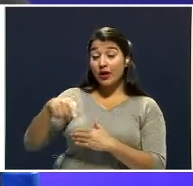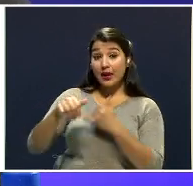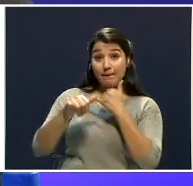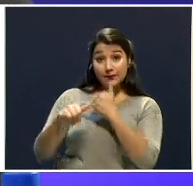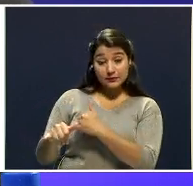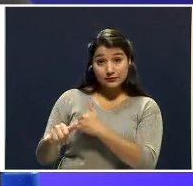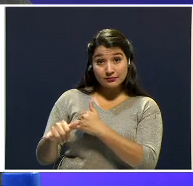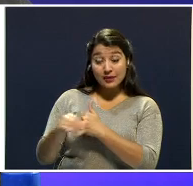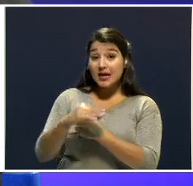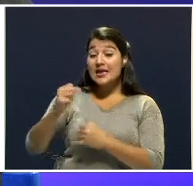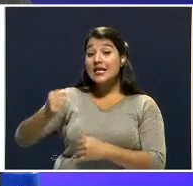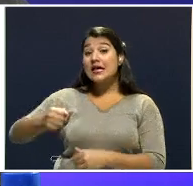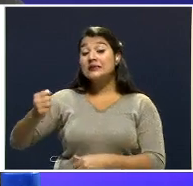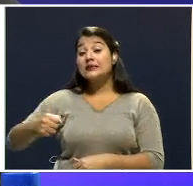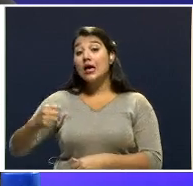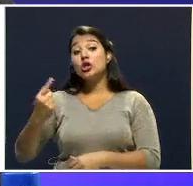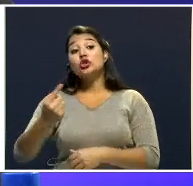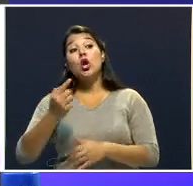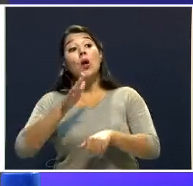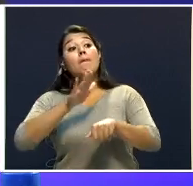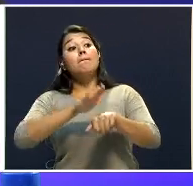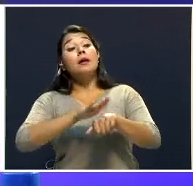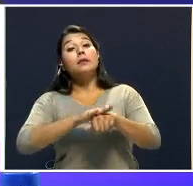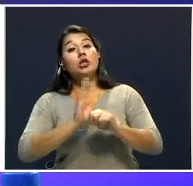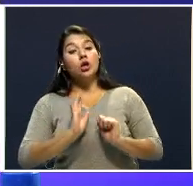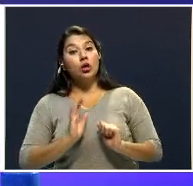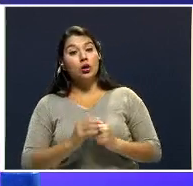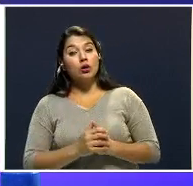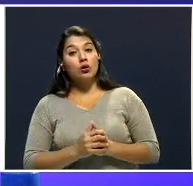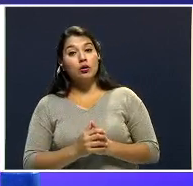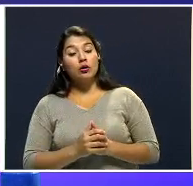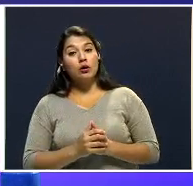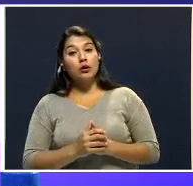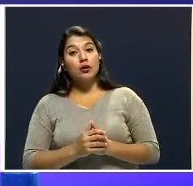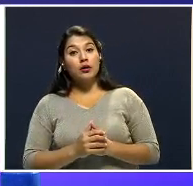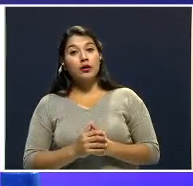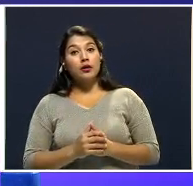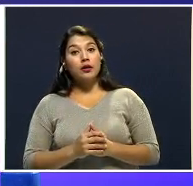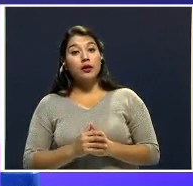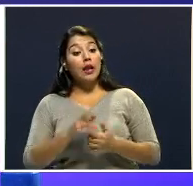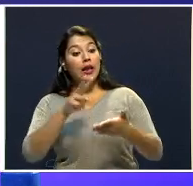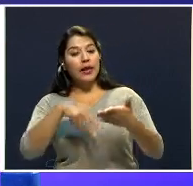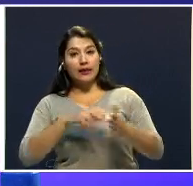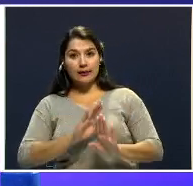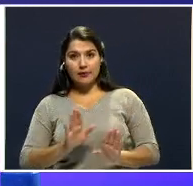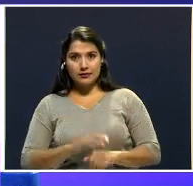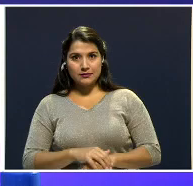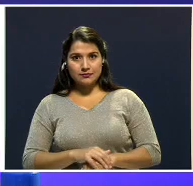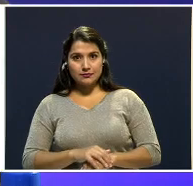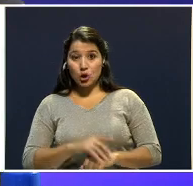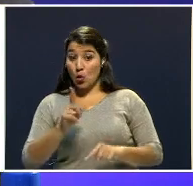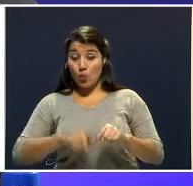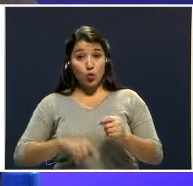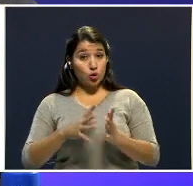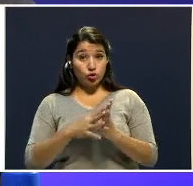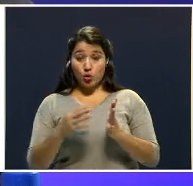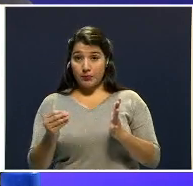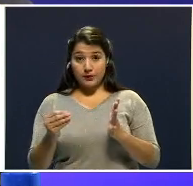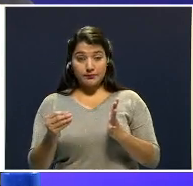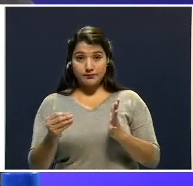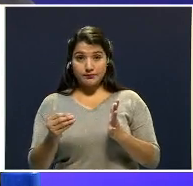y la sala lo único que le permitió fue leerlo, no fotocopiarlo.